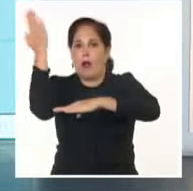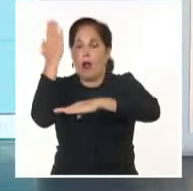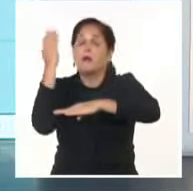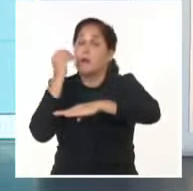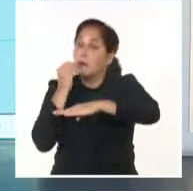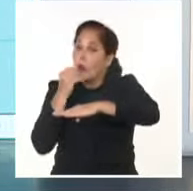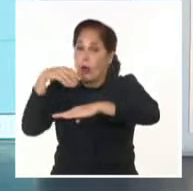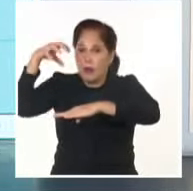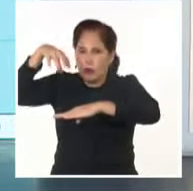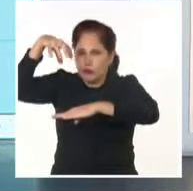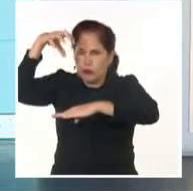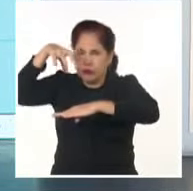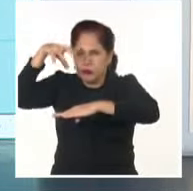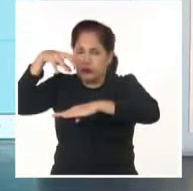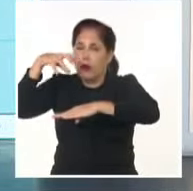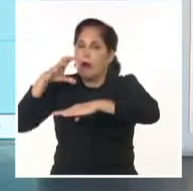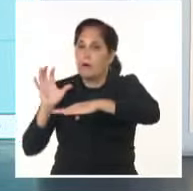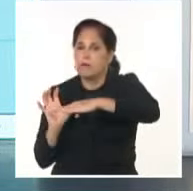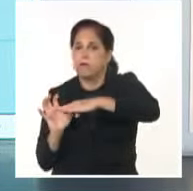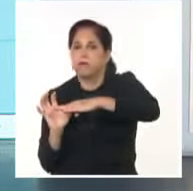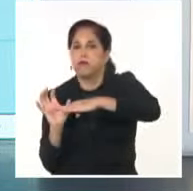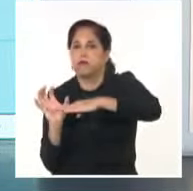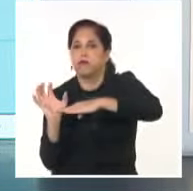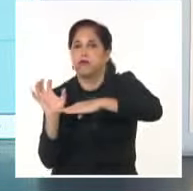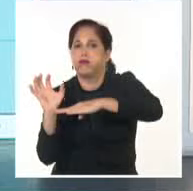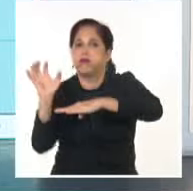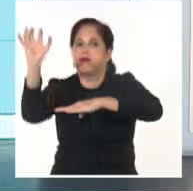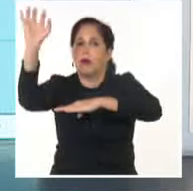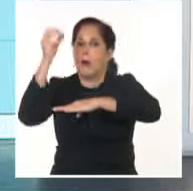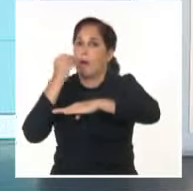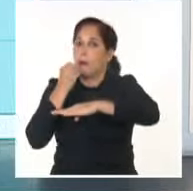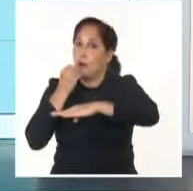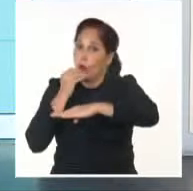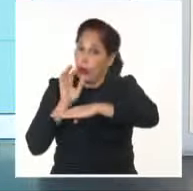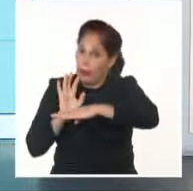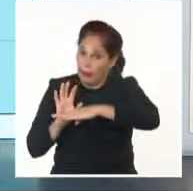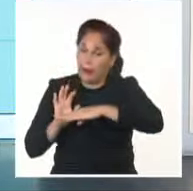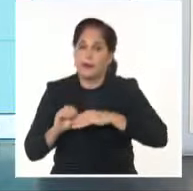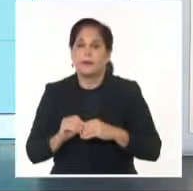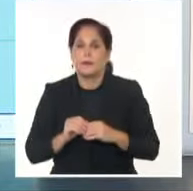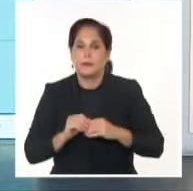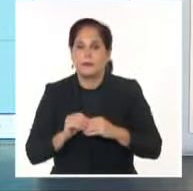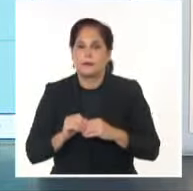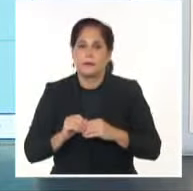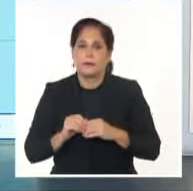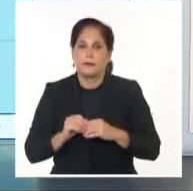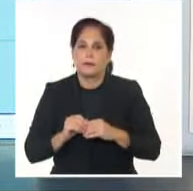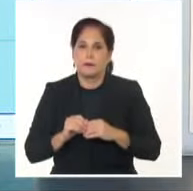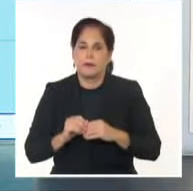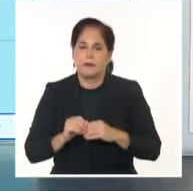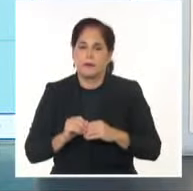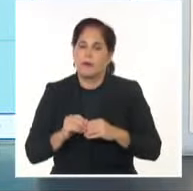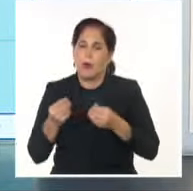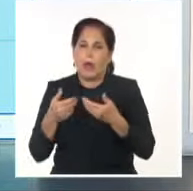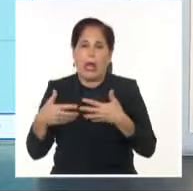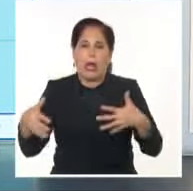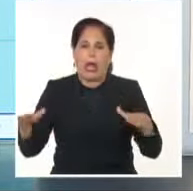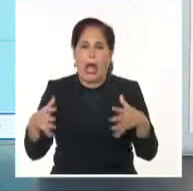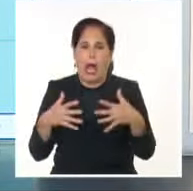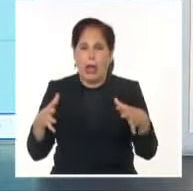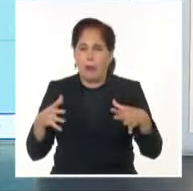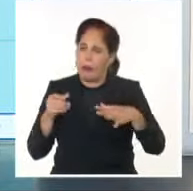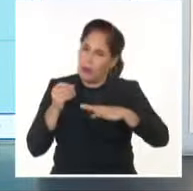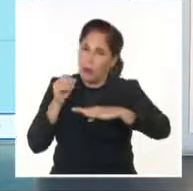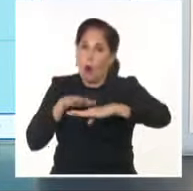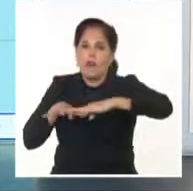áreas de lluvia van a irse trasladando hacia esta porción del territorio. A este momento, pues como veían, está bastante desorganizado, pero en su movimiento en esta zona,